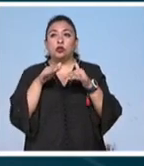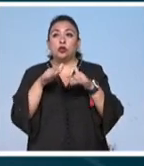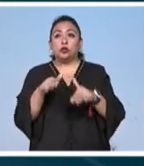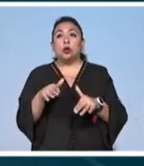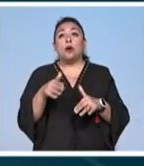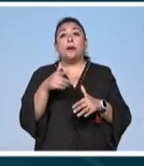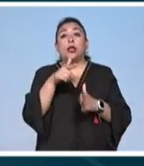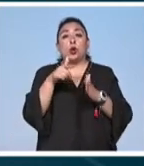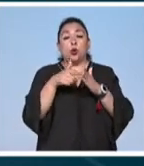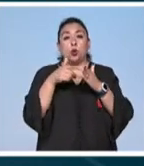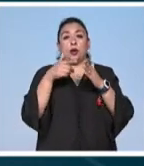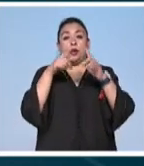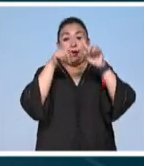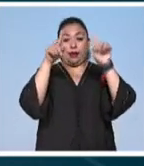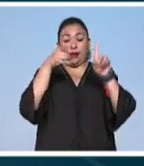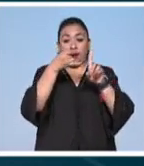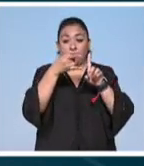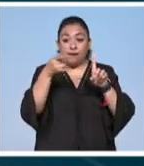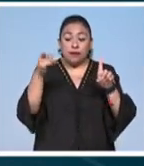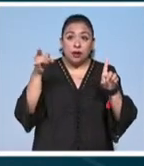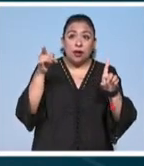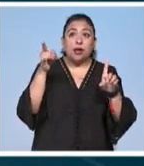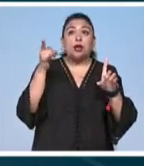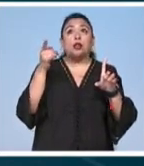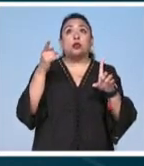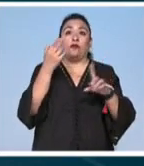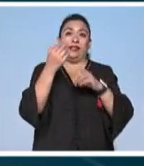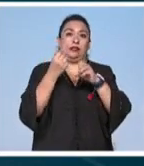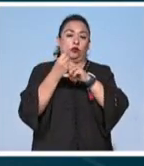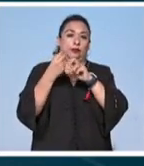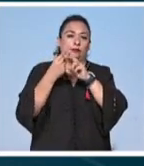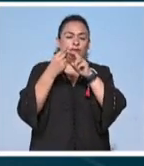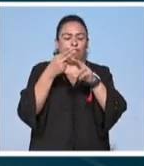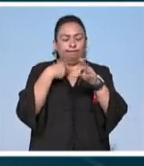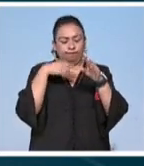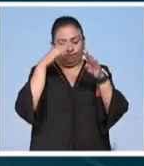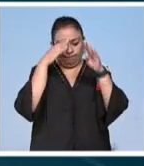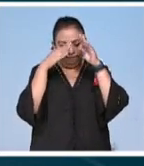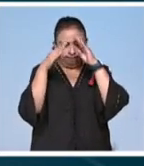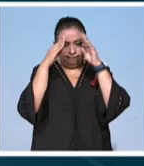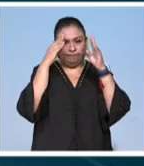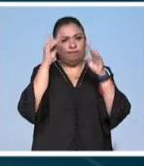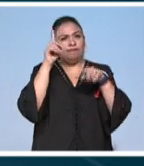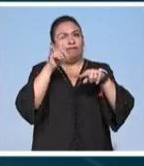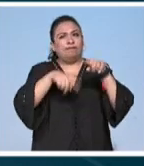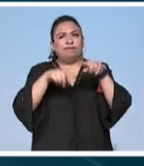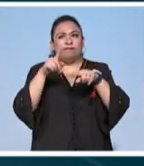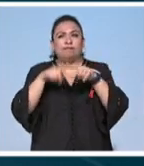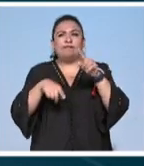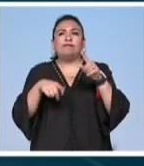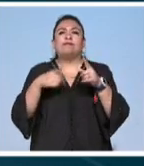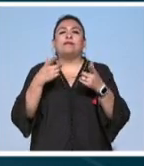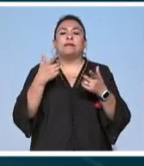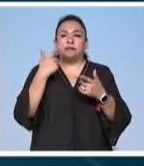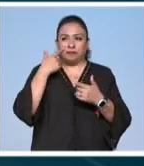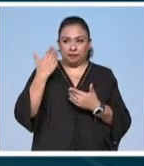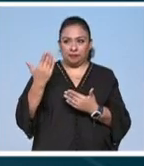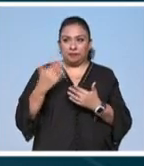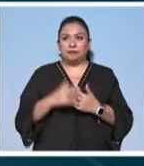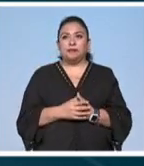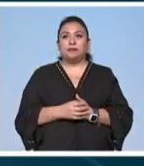un armario que lleva abierto ya un cuarto de siglo fomentando la reflexión y derribando tabues vamos con él